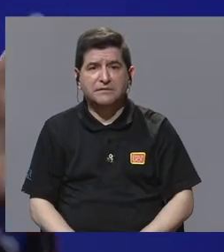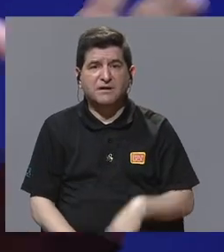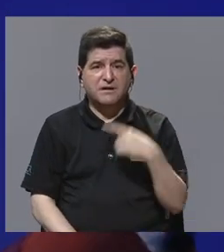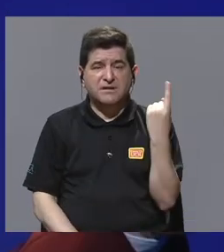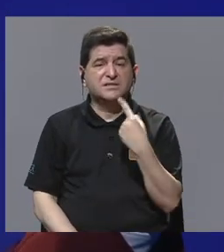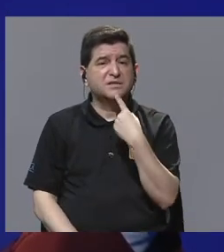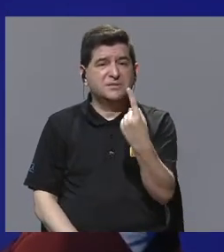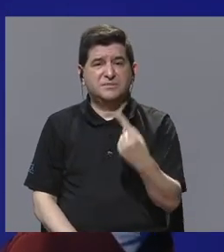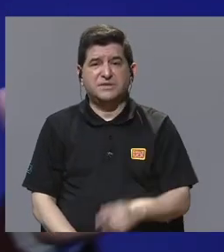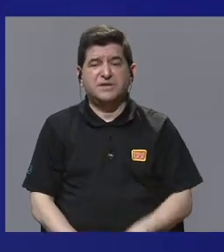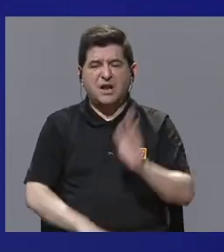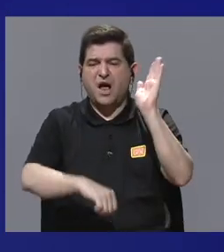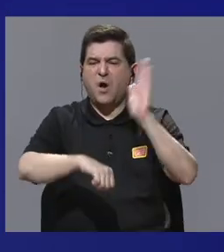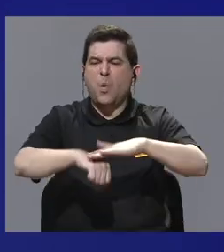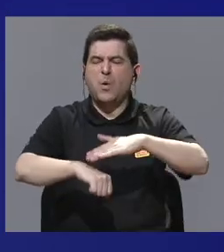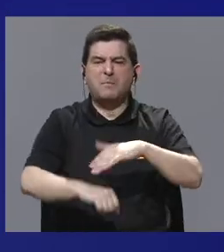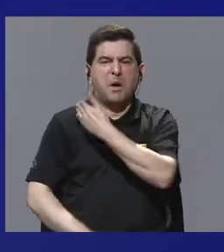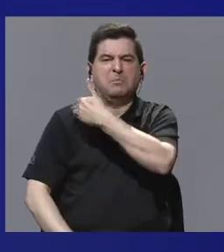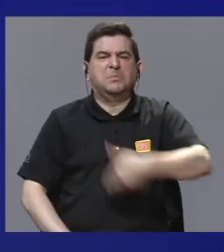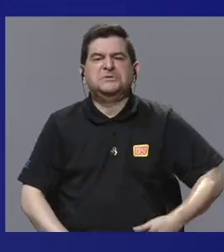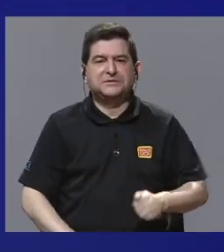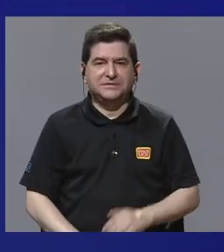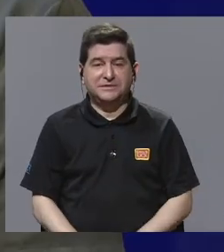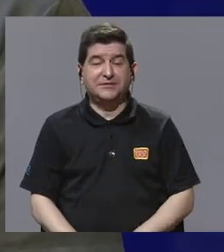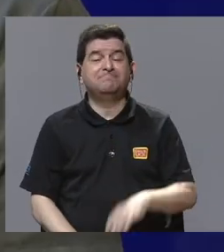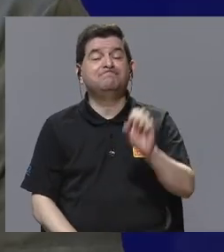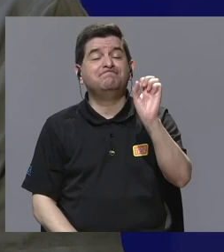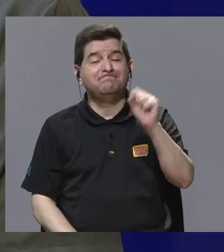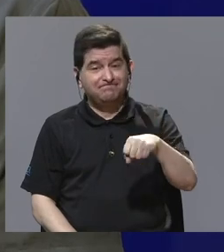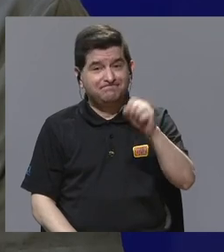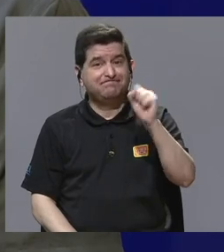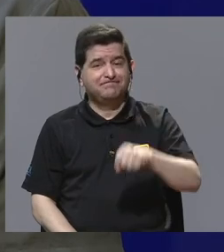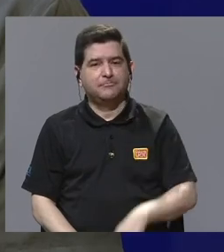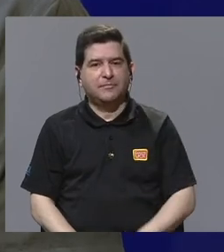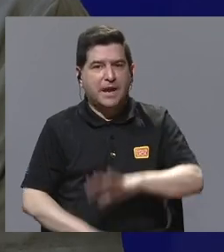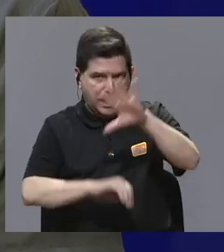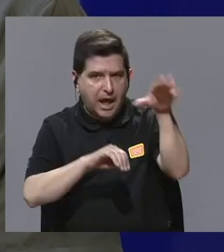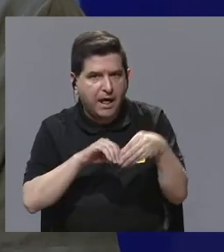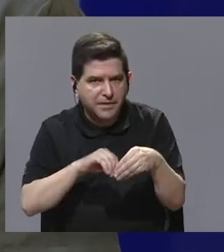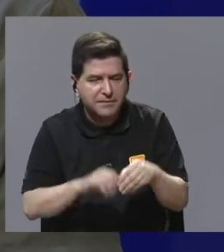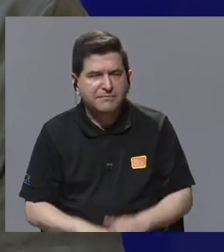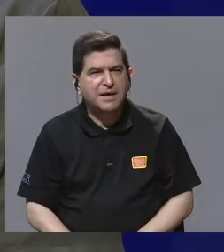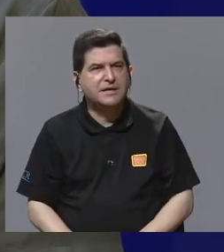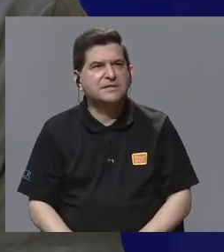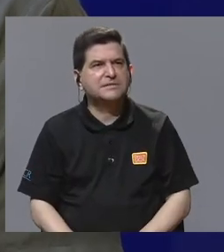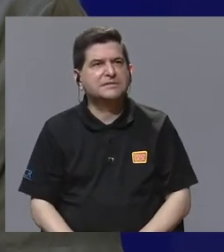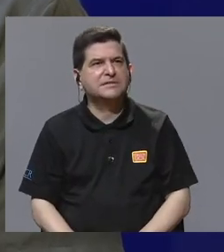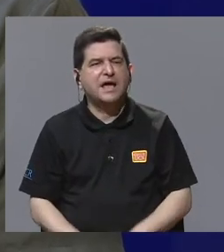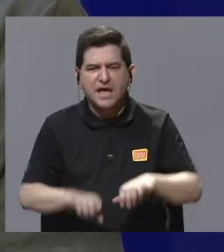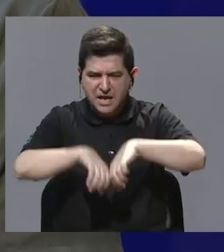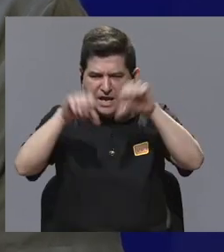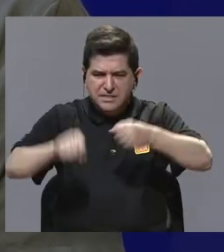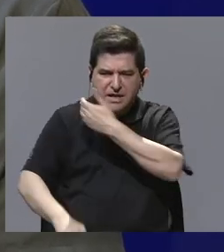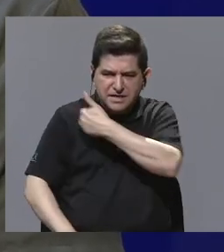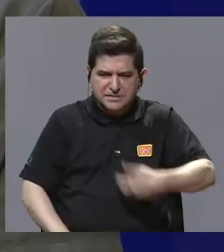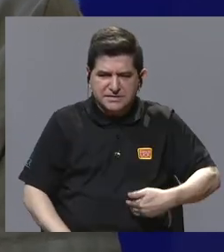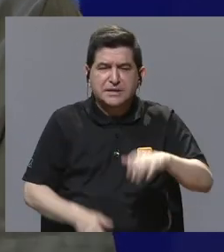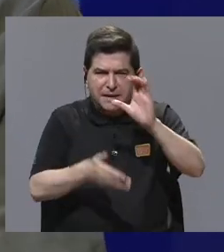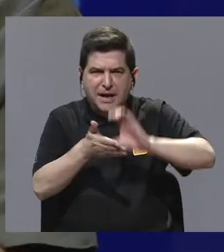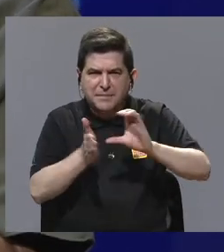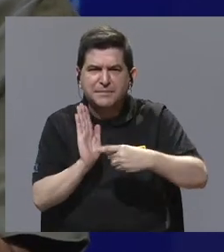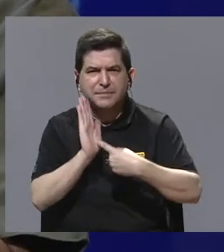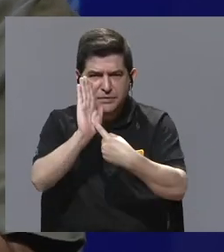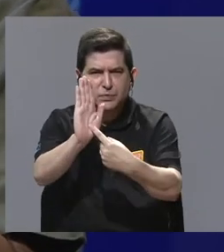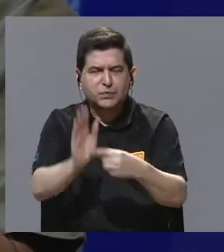siempre decimos, es culpa al presidente. Y no solo eso, sino que además, creo que en el episodio de presidencialismo se ve muy bien, hay